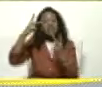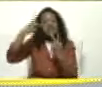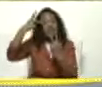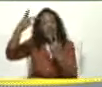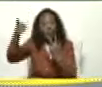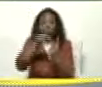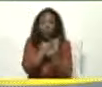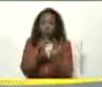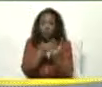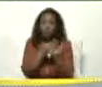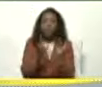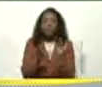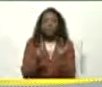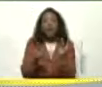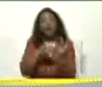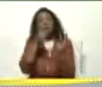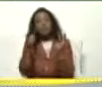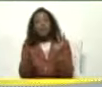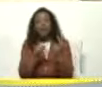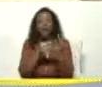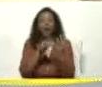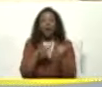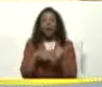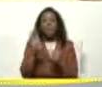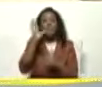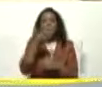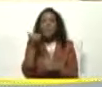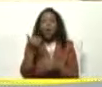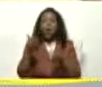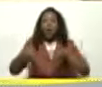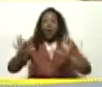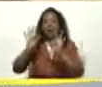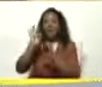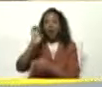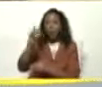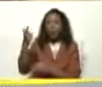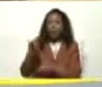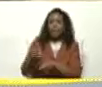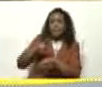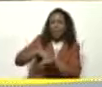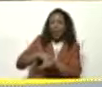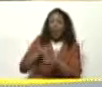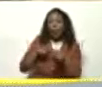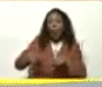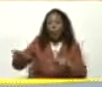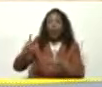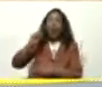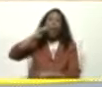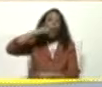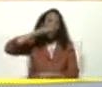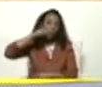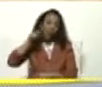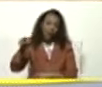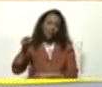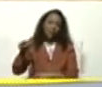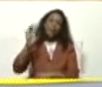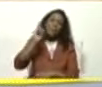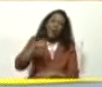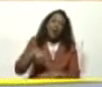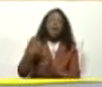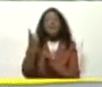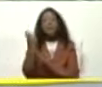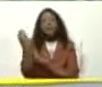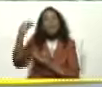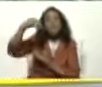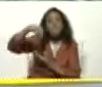Y también Acomodar La mejor facultad Así como le digo La peor Le digo la mejor Odontología Pero también Le hace